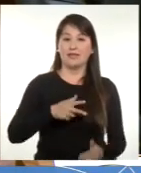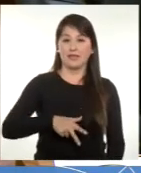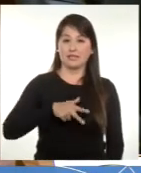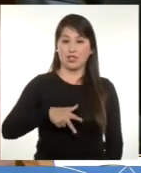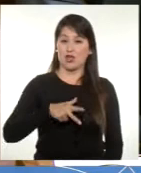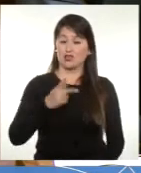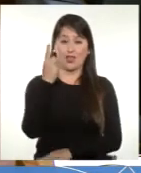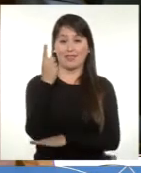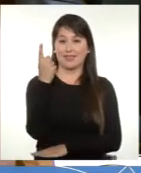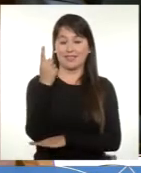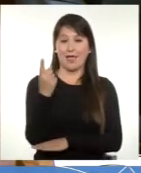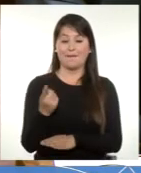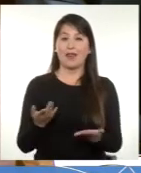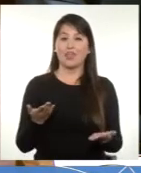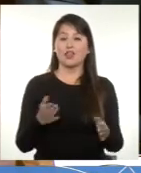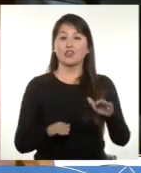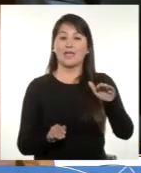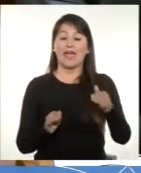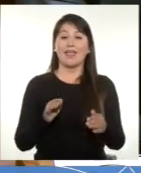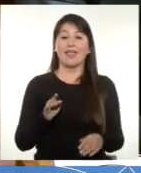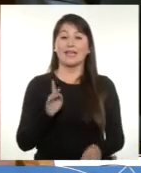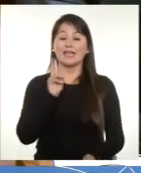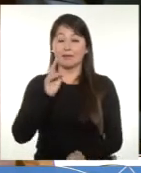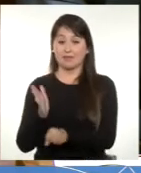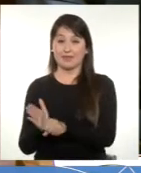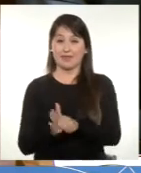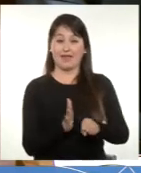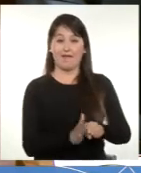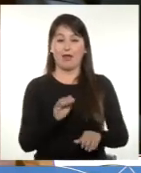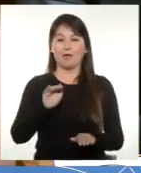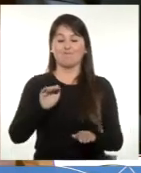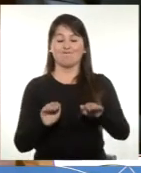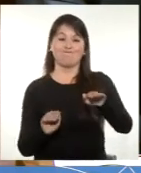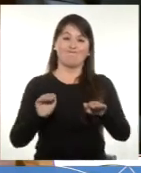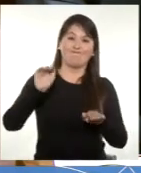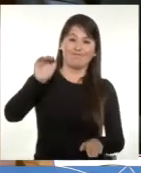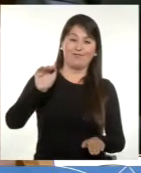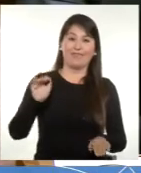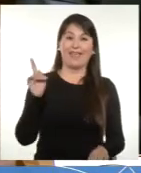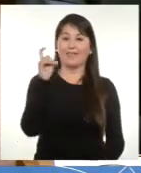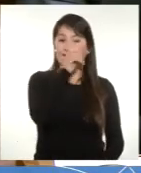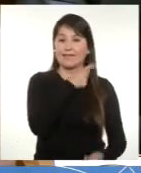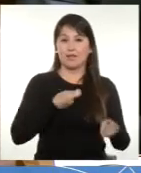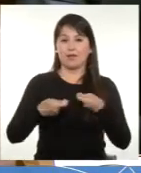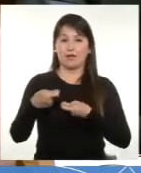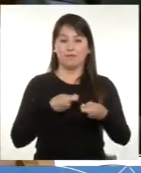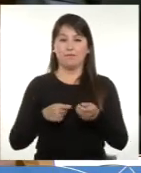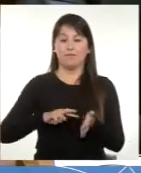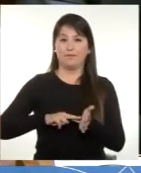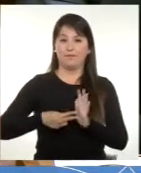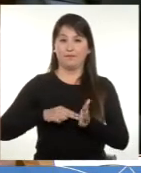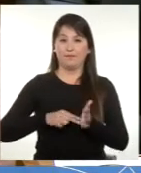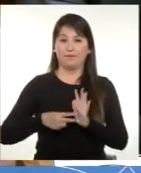lo que anticipa un mayor desempleo y una crisis económica compleja. Es urgente entonces desarrollar